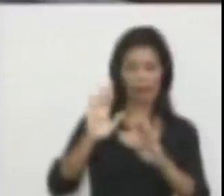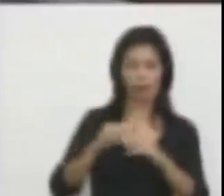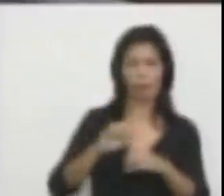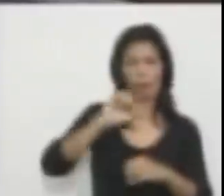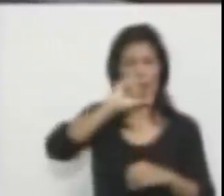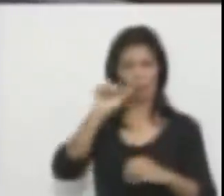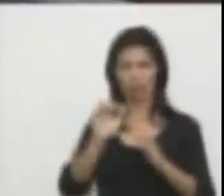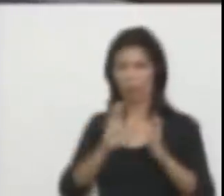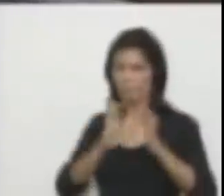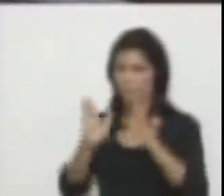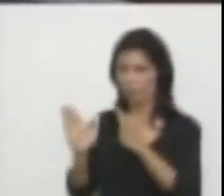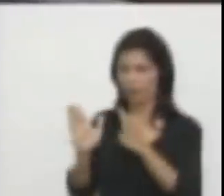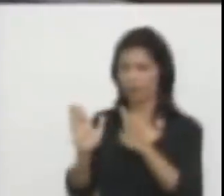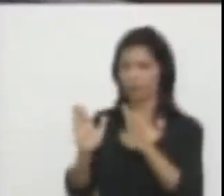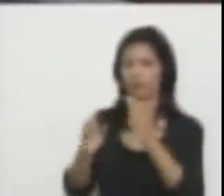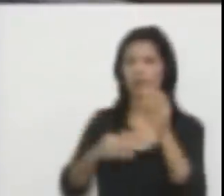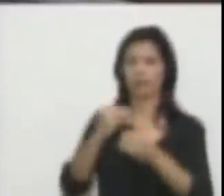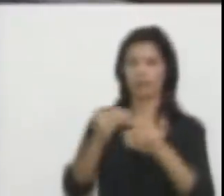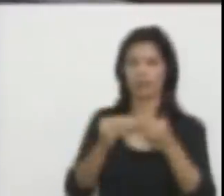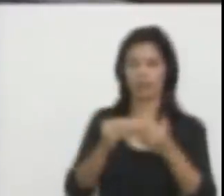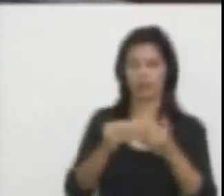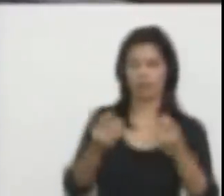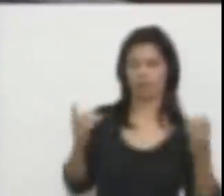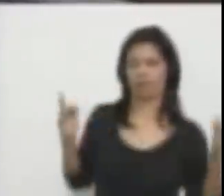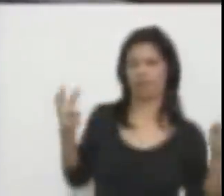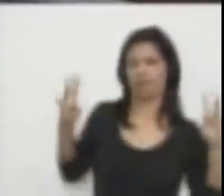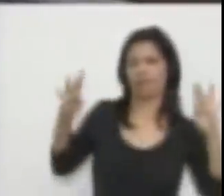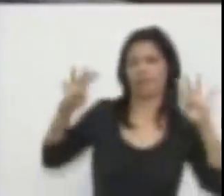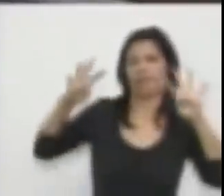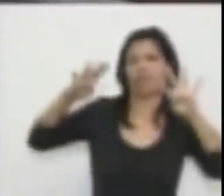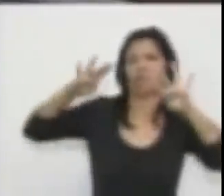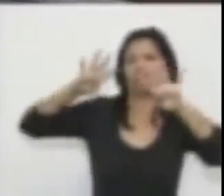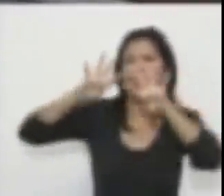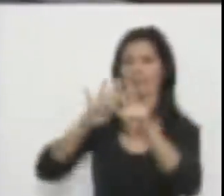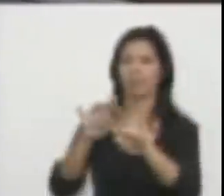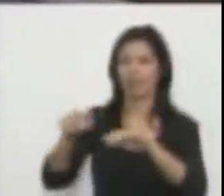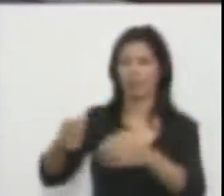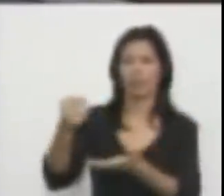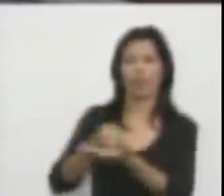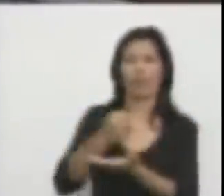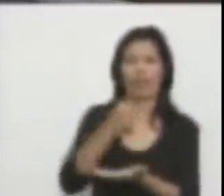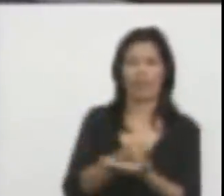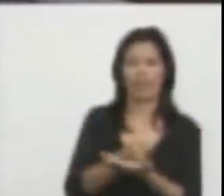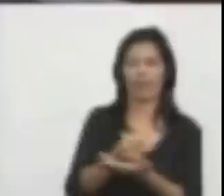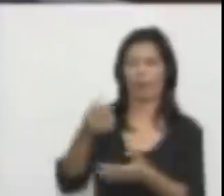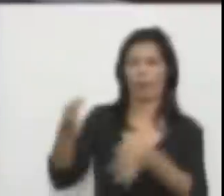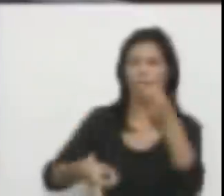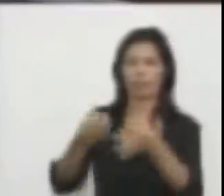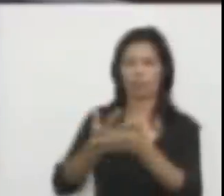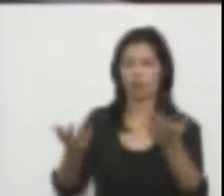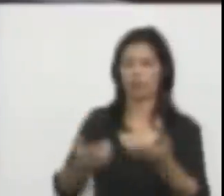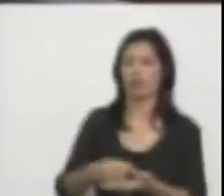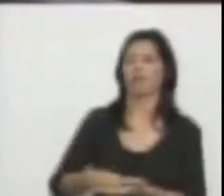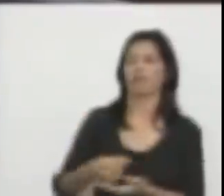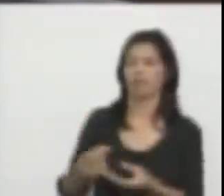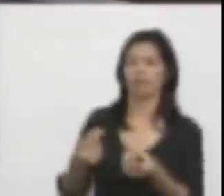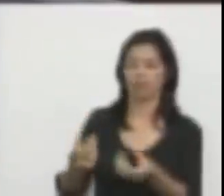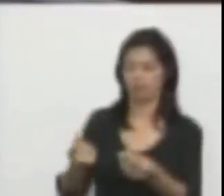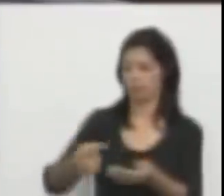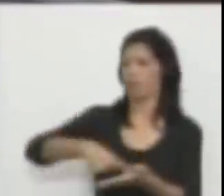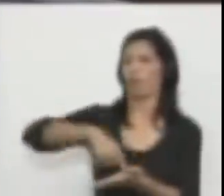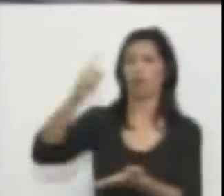en presentarse masivamente ante notarios y jueces para que les corrieran un contrato de